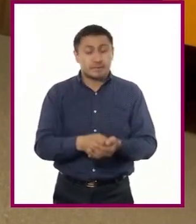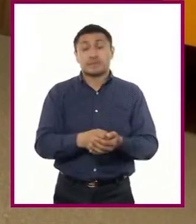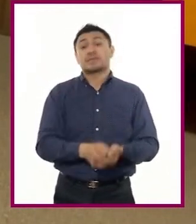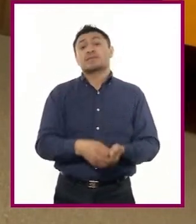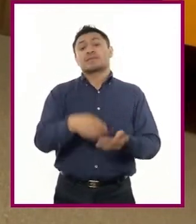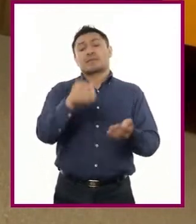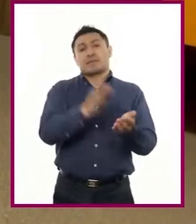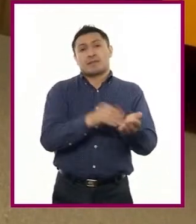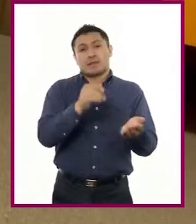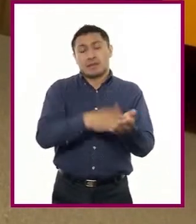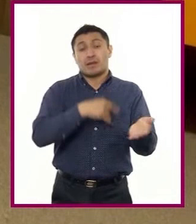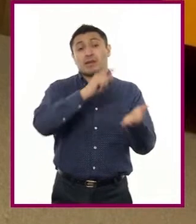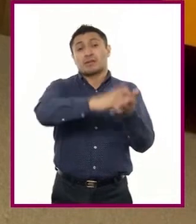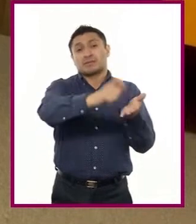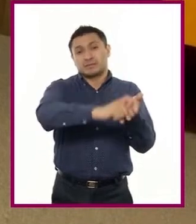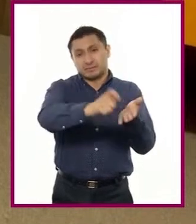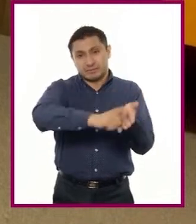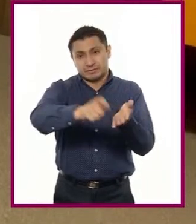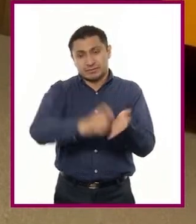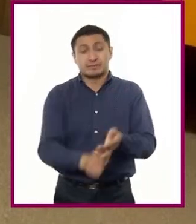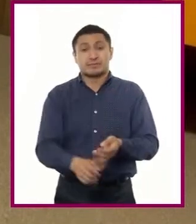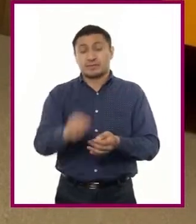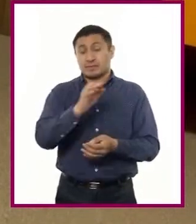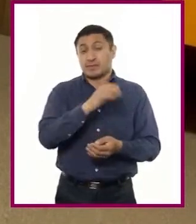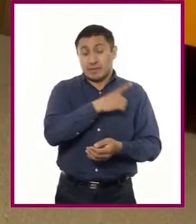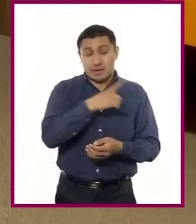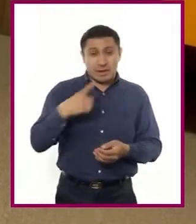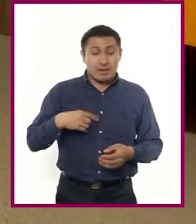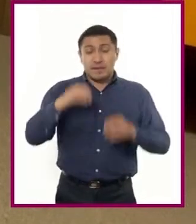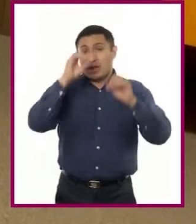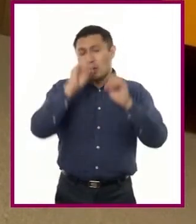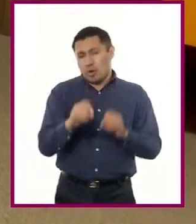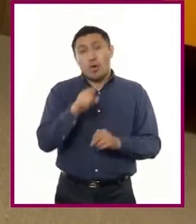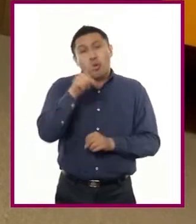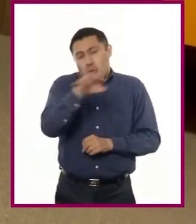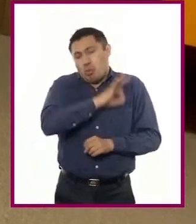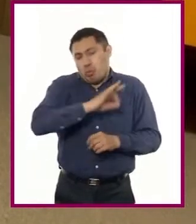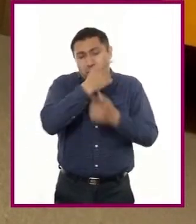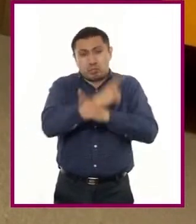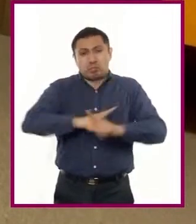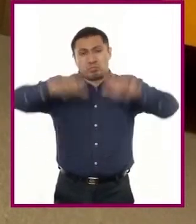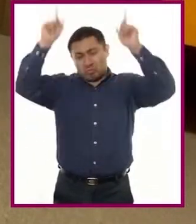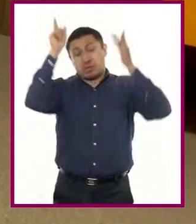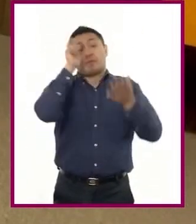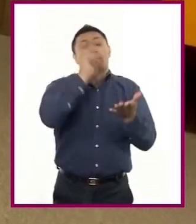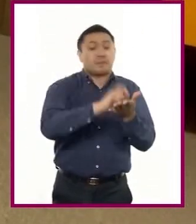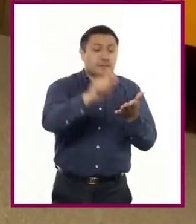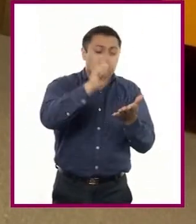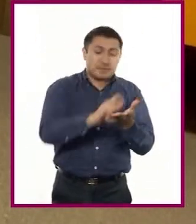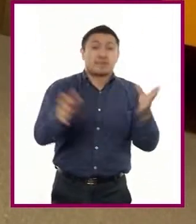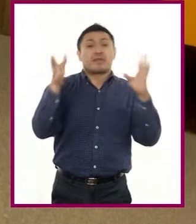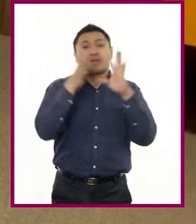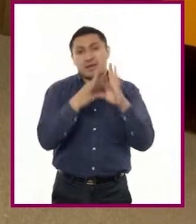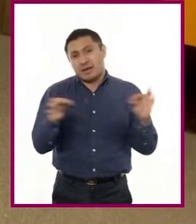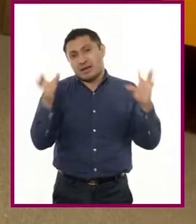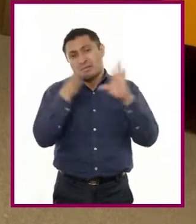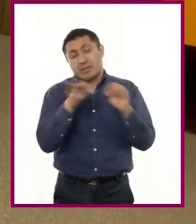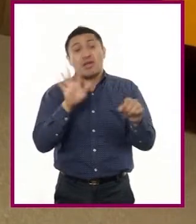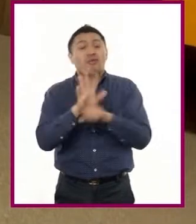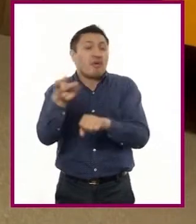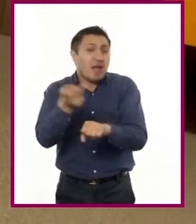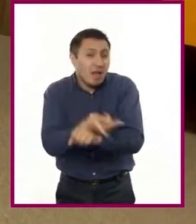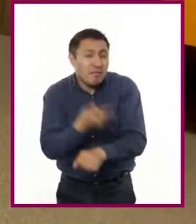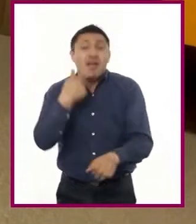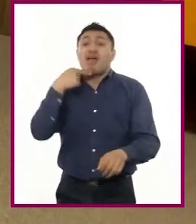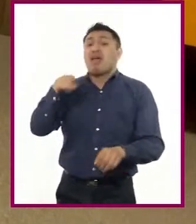formato formulario. O en su defecto puede realizar un escrito libre donde detalle su queja, qué fue lo que sucedió, por qué